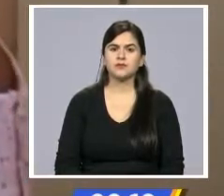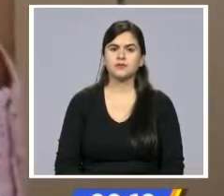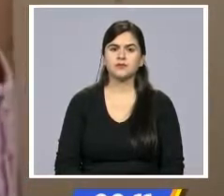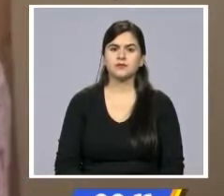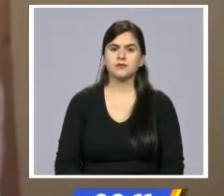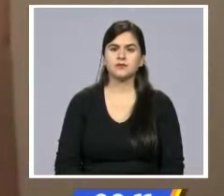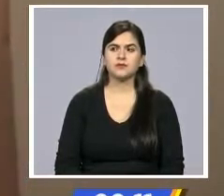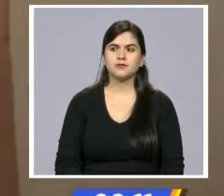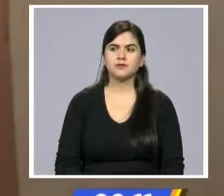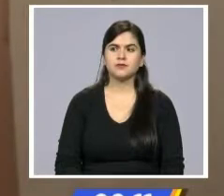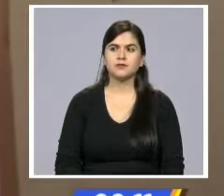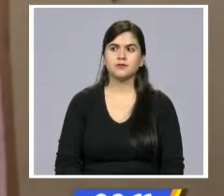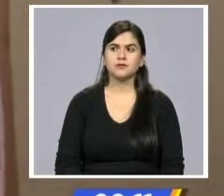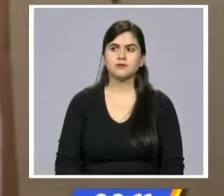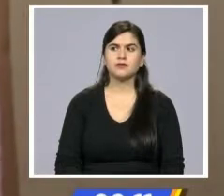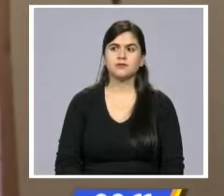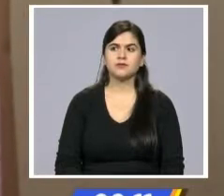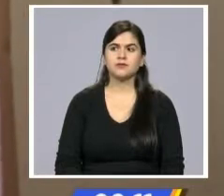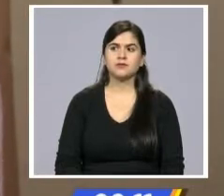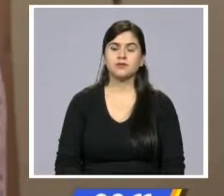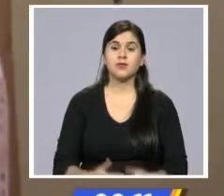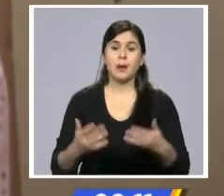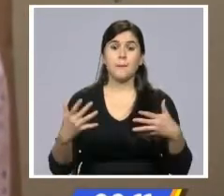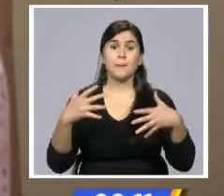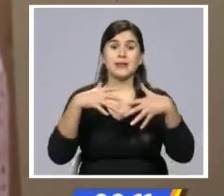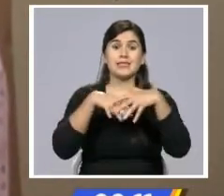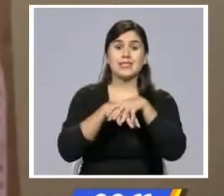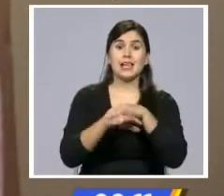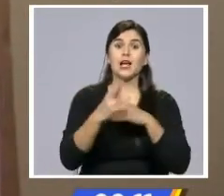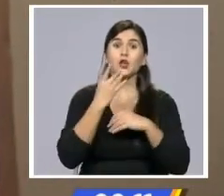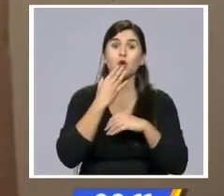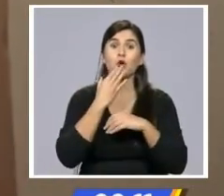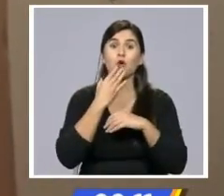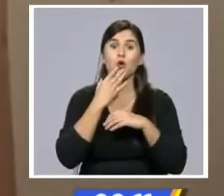Se está mezclando mamá.